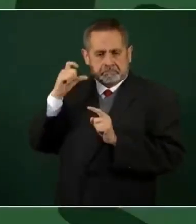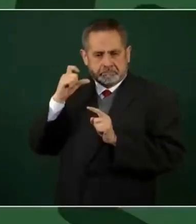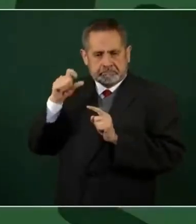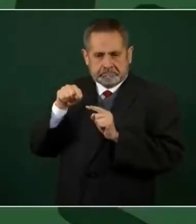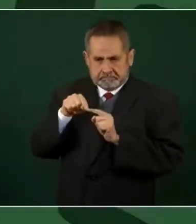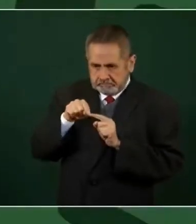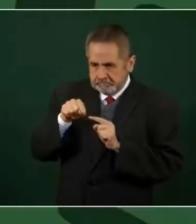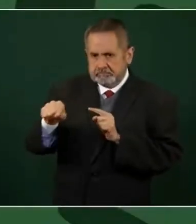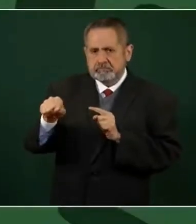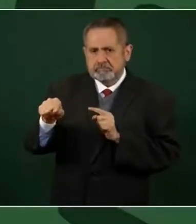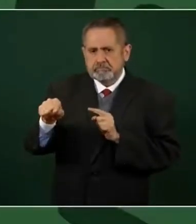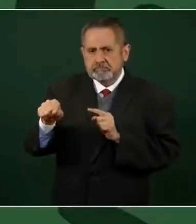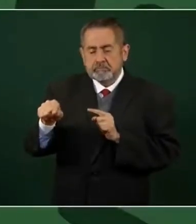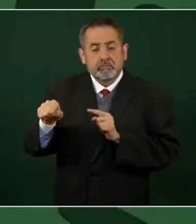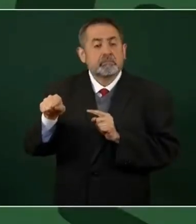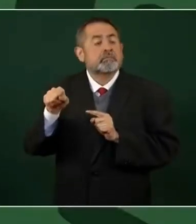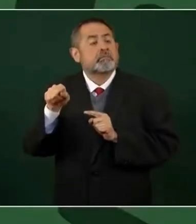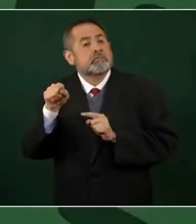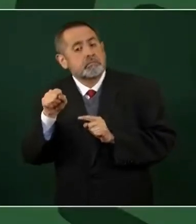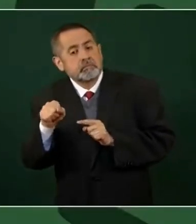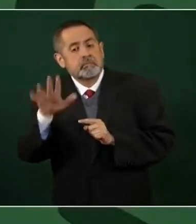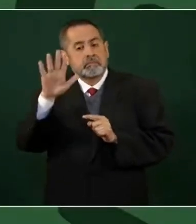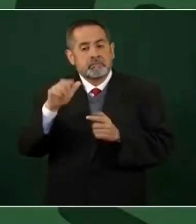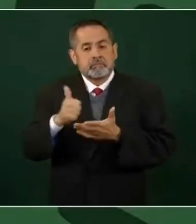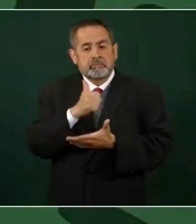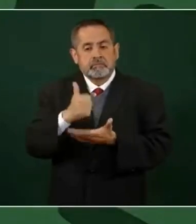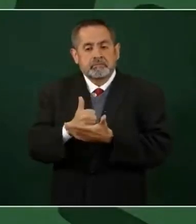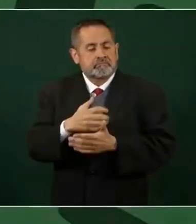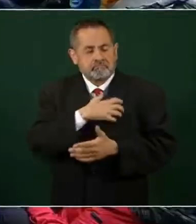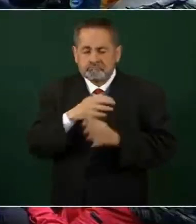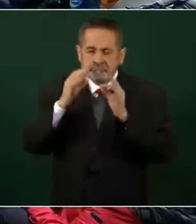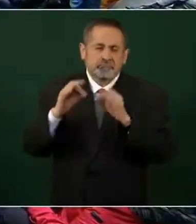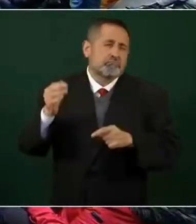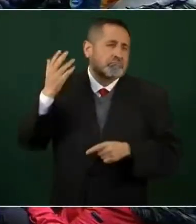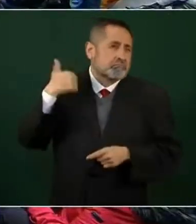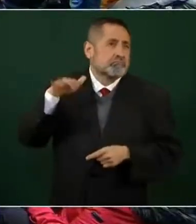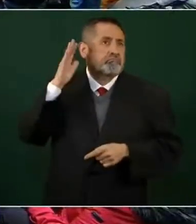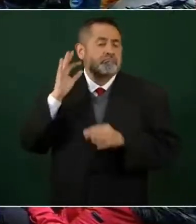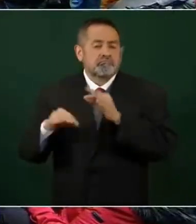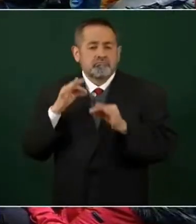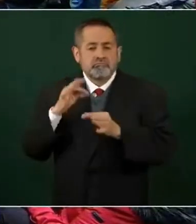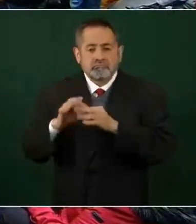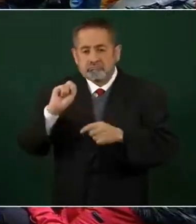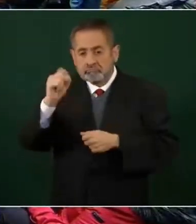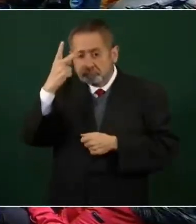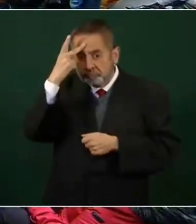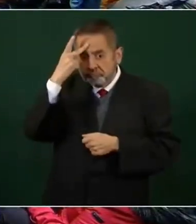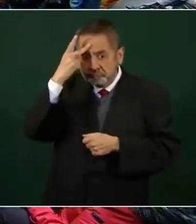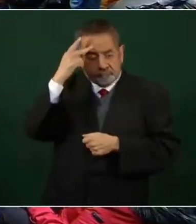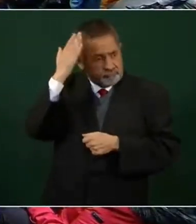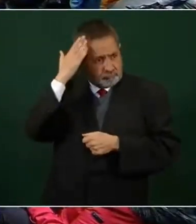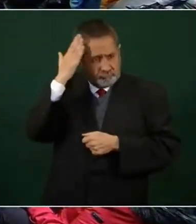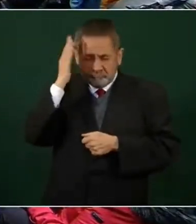Querétaro y lo que fue la capital del ferrocarril en un tiempo, San Luis Potosí. Sí,